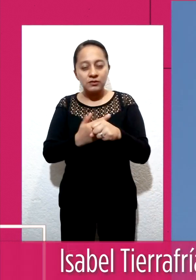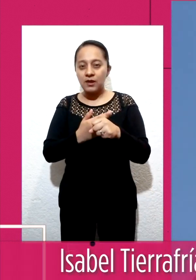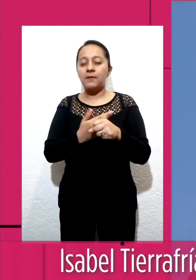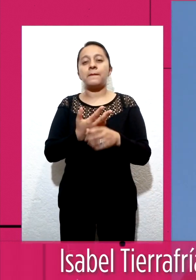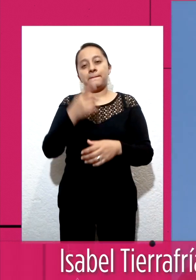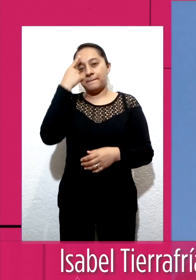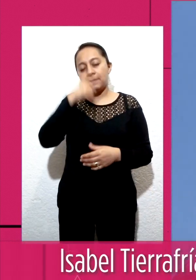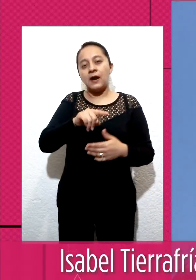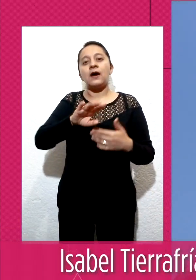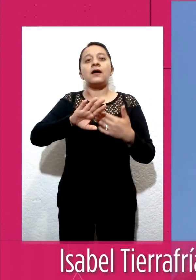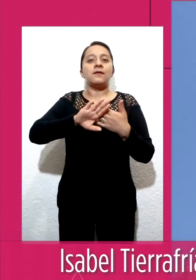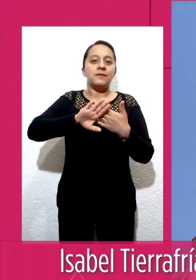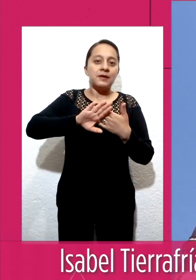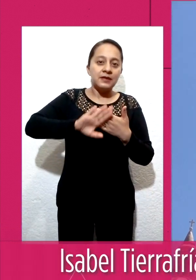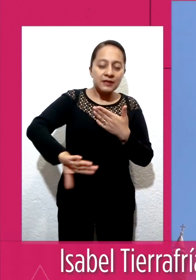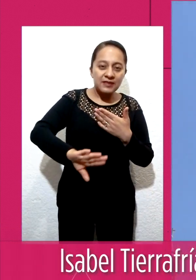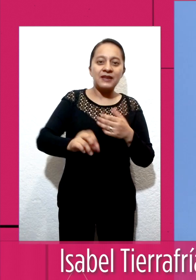Tierrafría, Noticias RTQ.